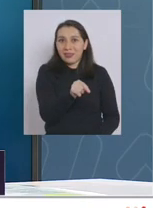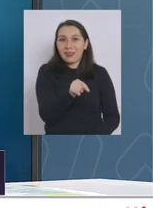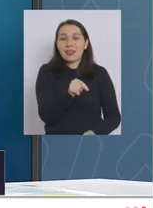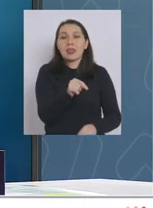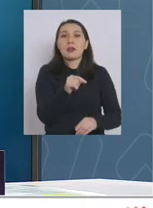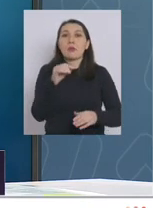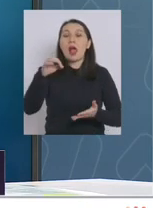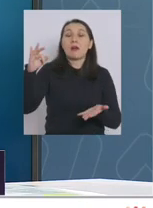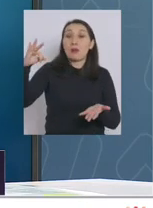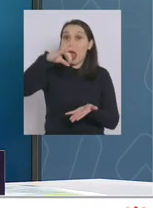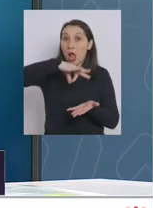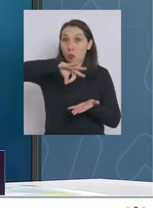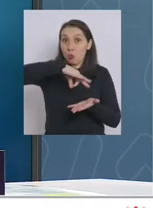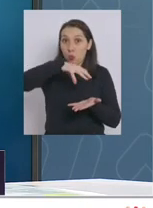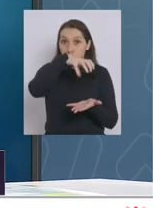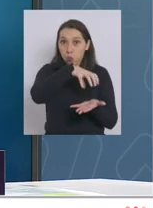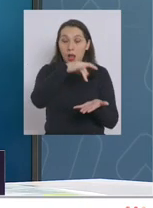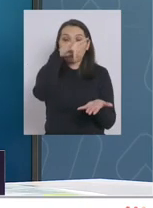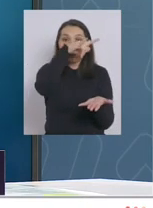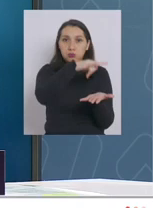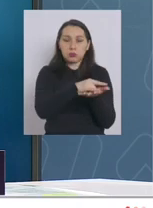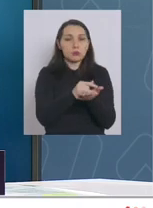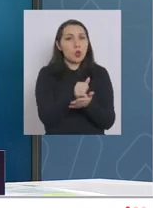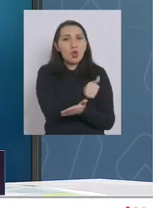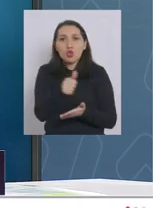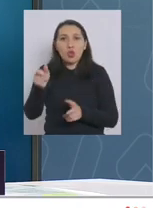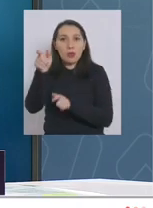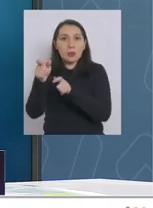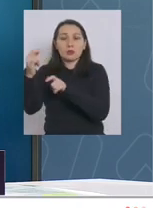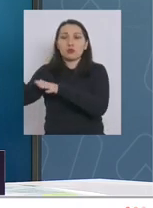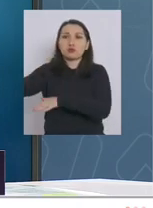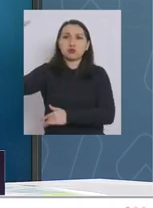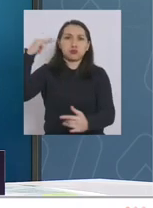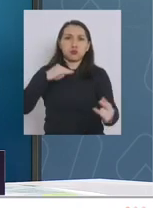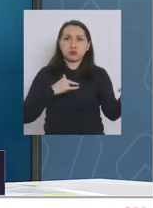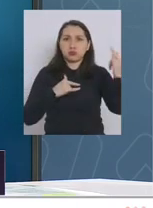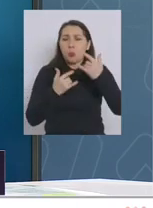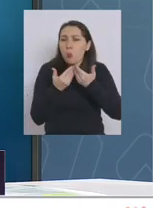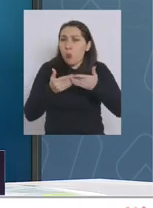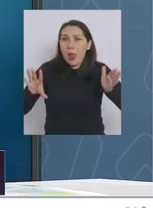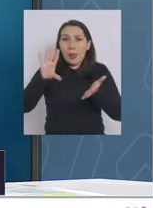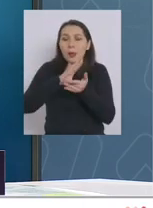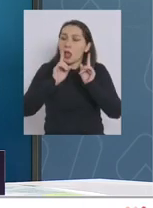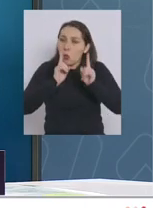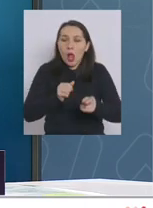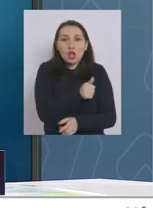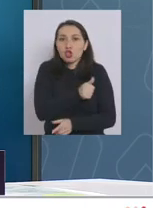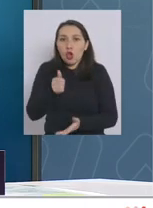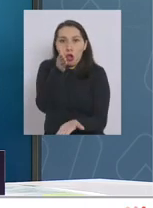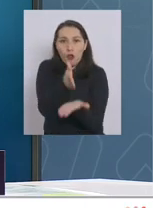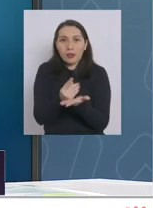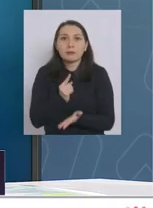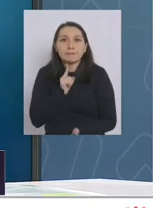Arturo Merino Internacional, se testea a todos los viajeros provenientes de cualquier país. Además de eso, deben